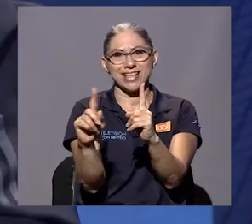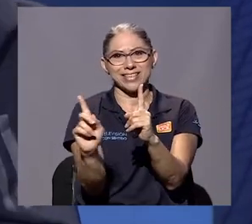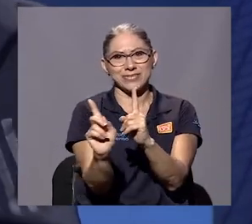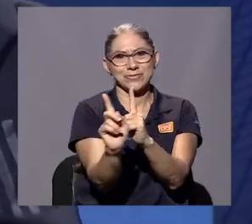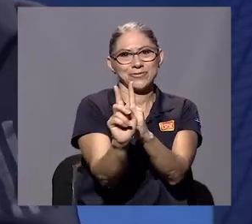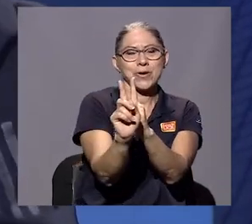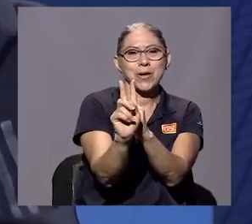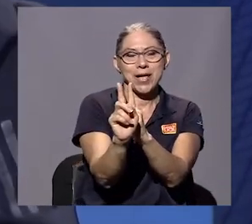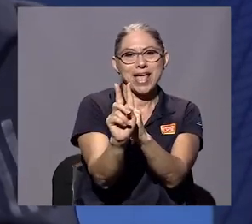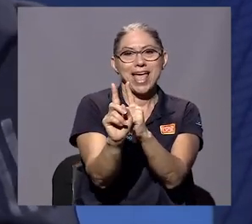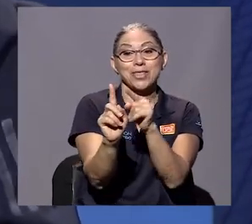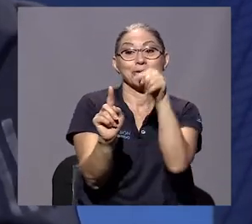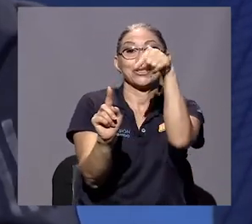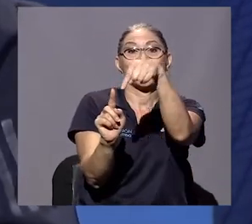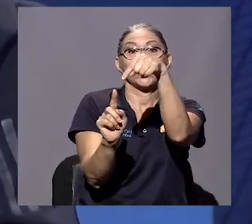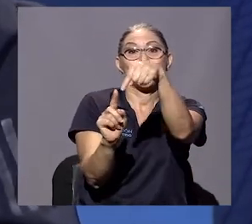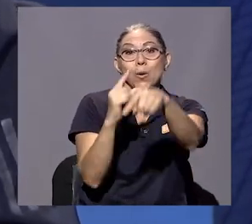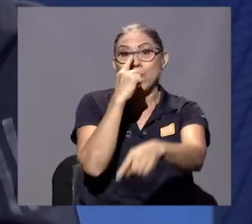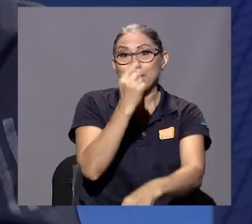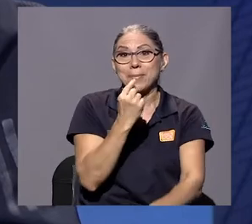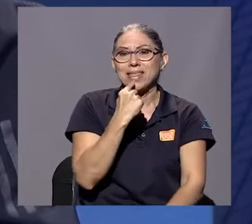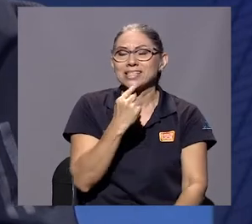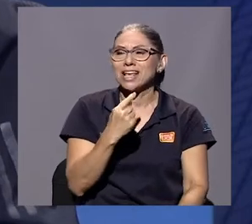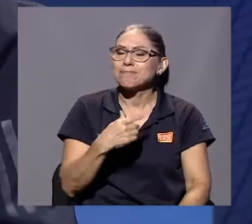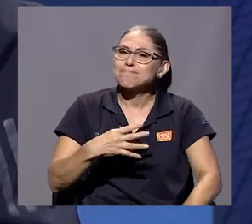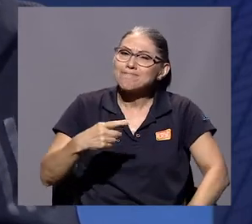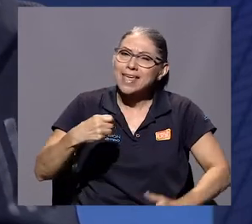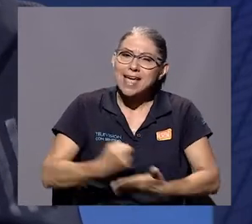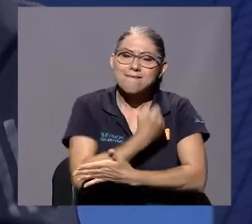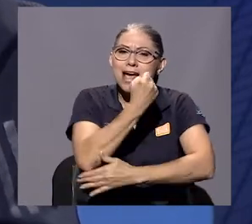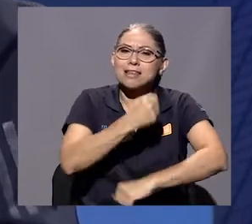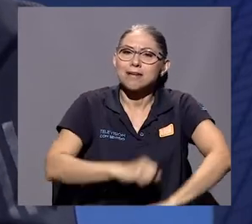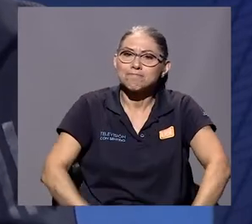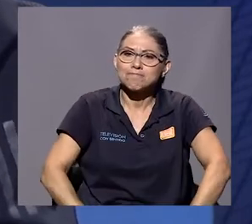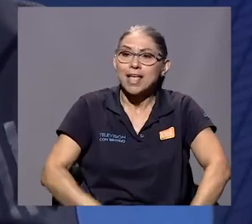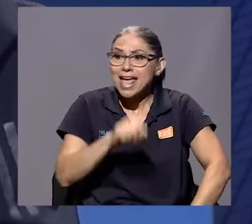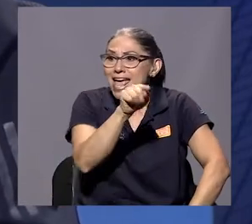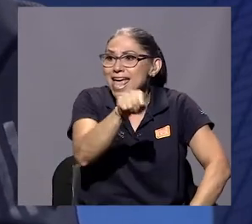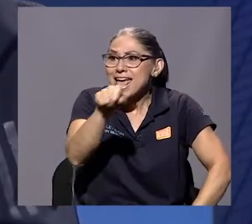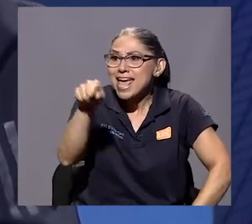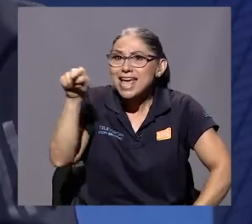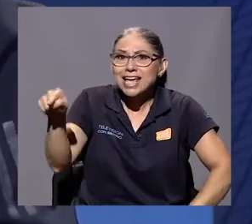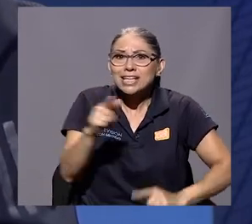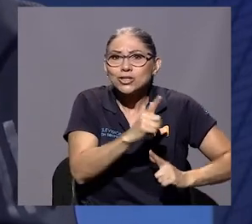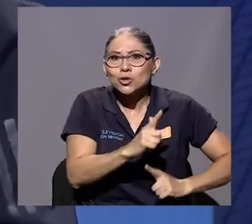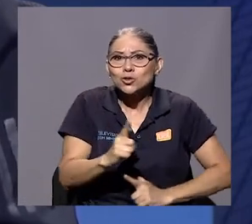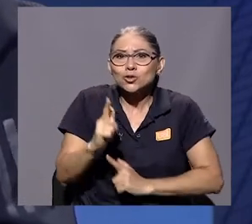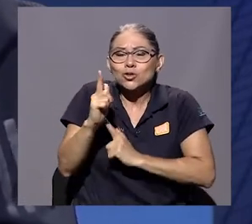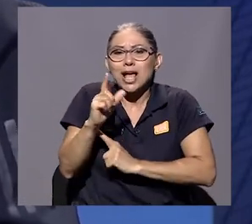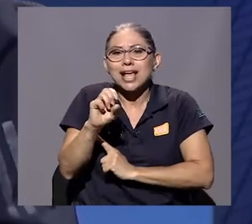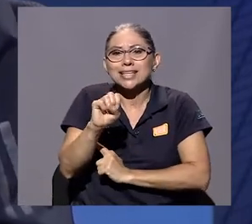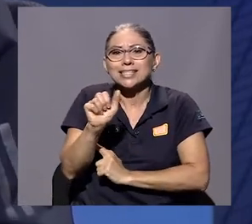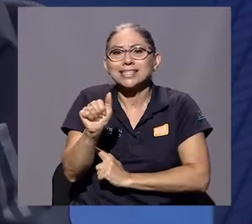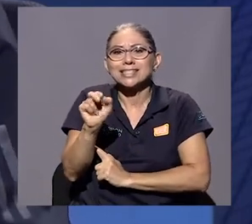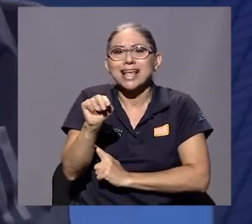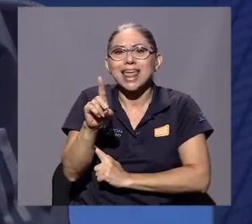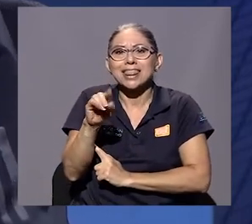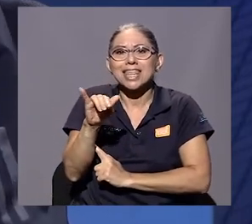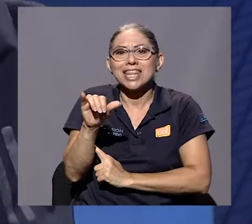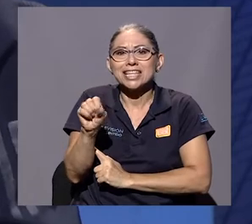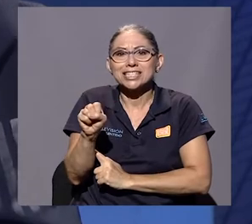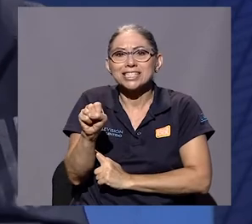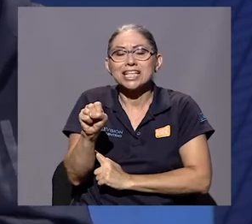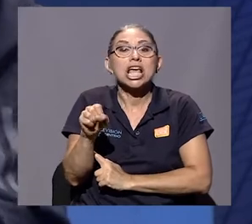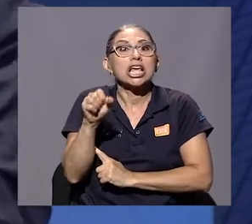atrás. Y entonces, Don Pepe decía, qué vaina, qué vaina. Estos muchachos andinistas sí que lo comprometen a uno.